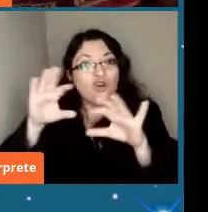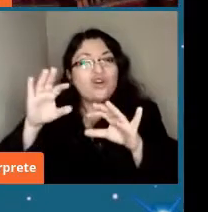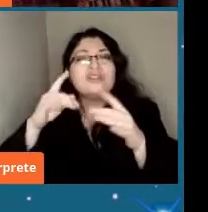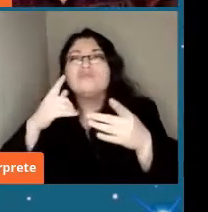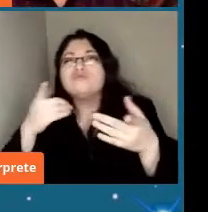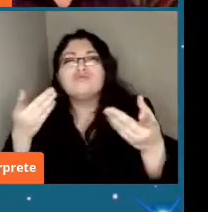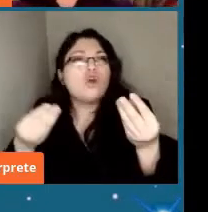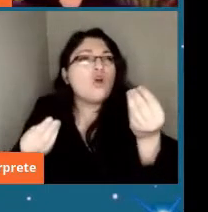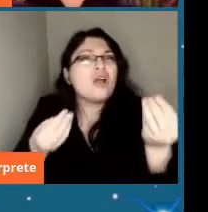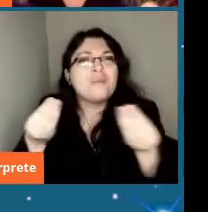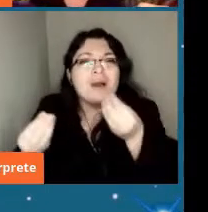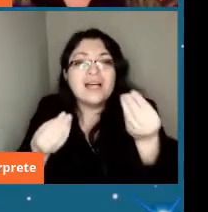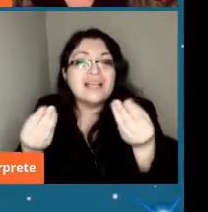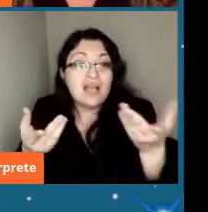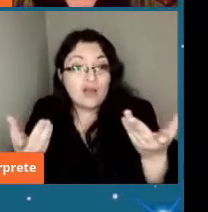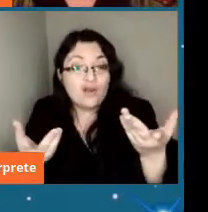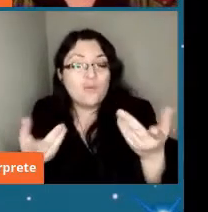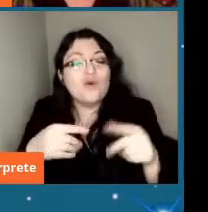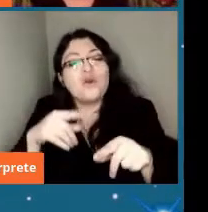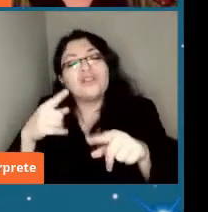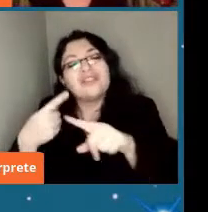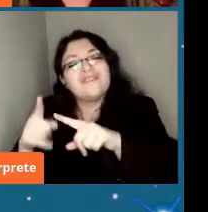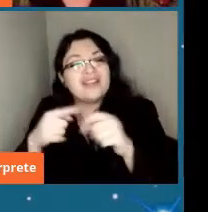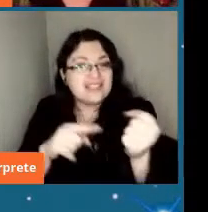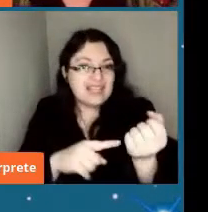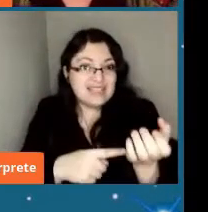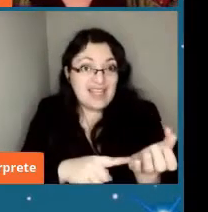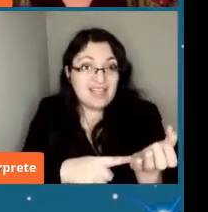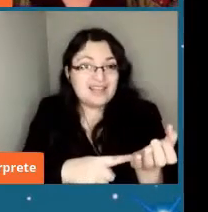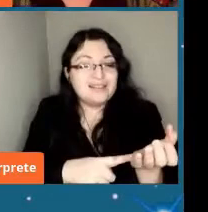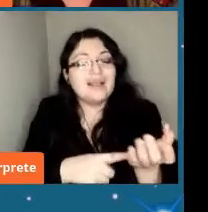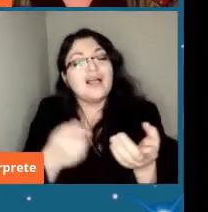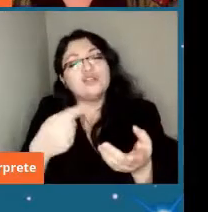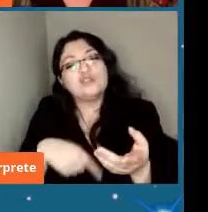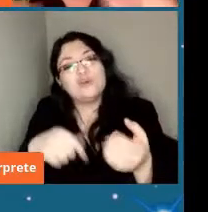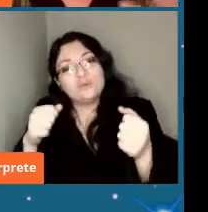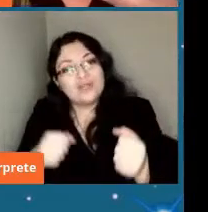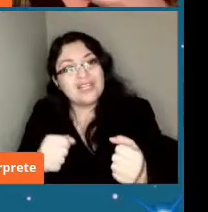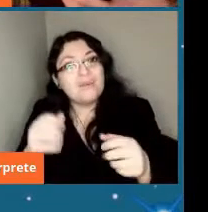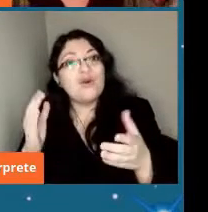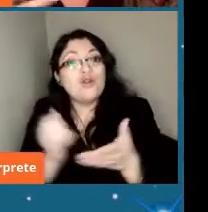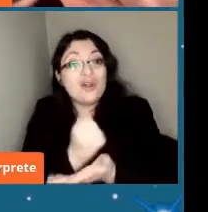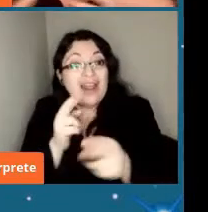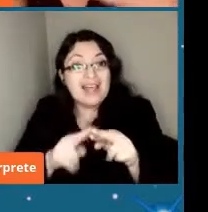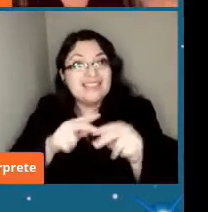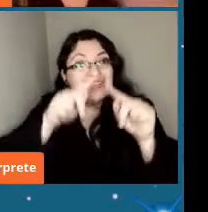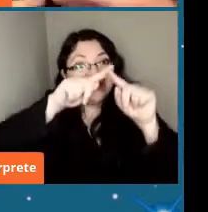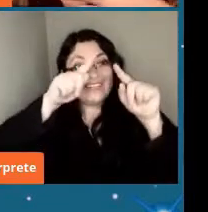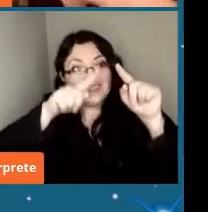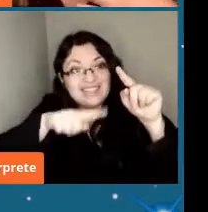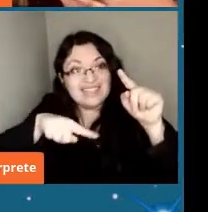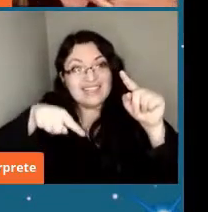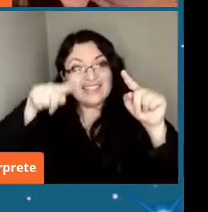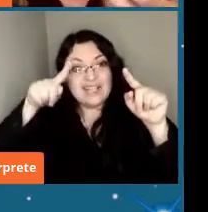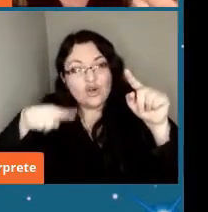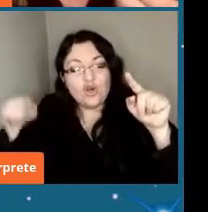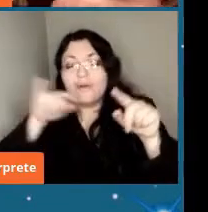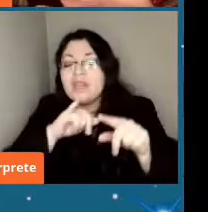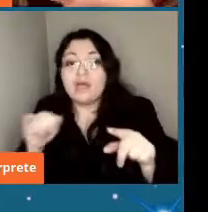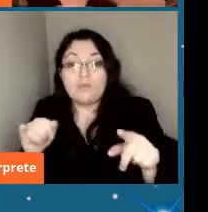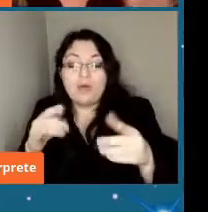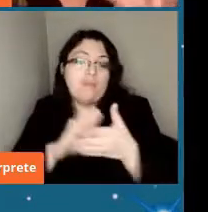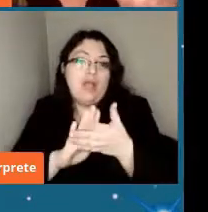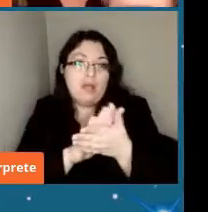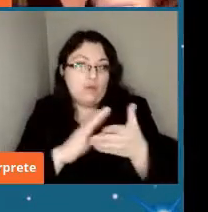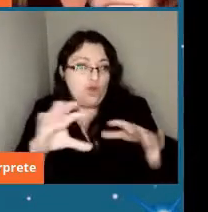espectroscópicas con los cuales podemos entonces tener estas curvas que después si podemos compararlas con materiales reales